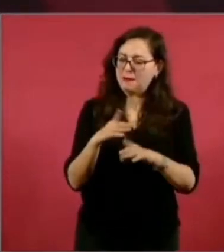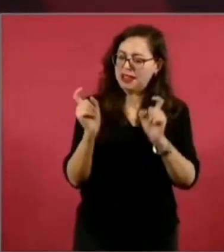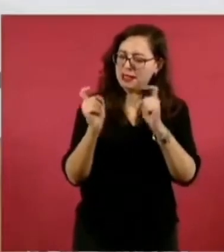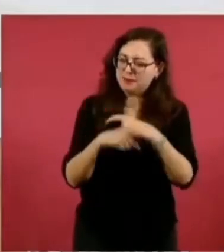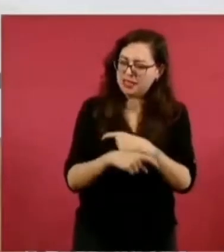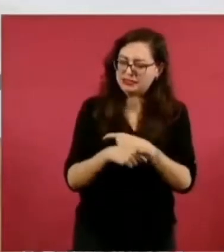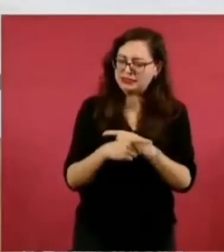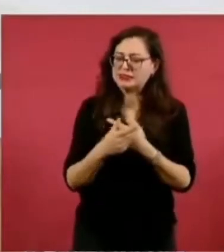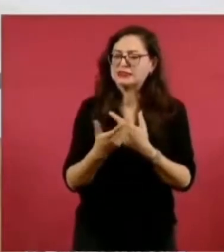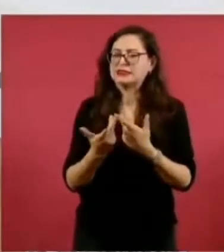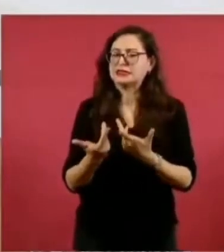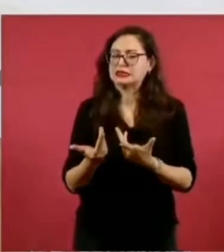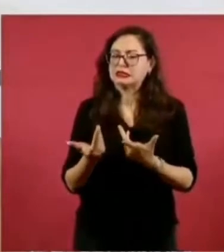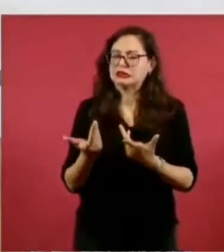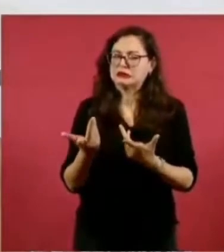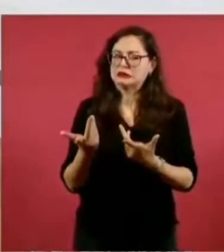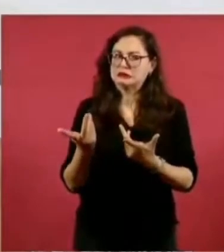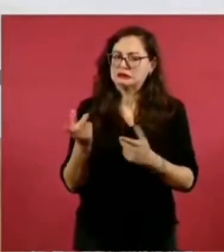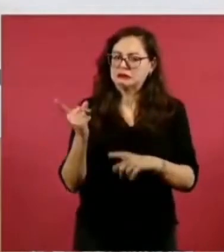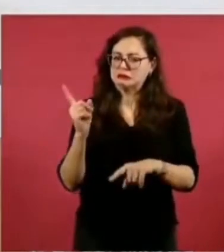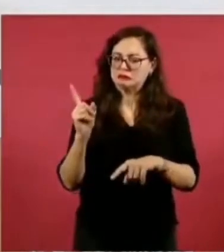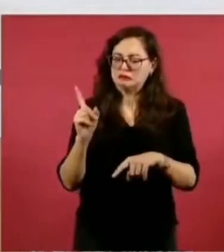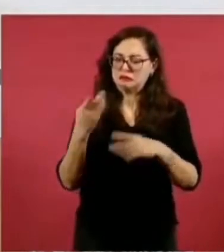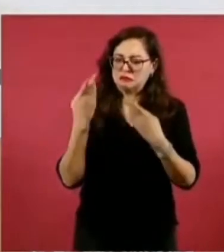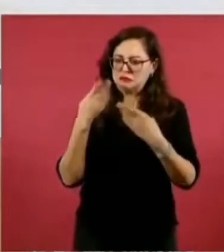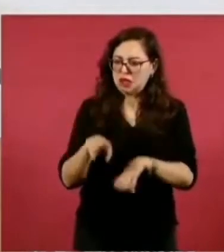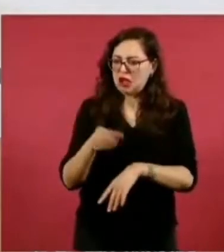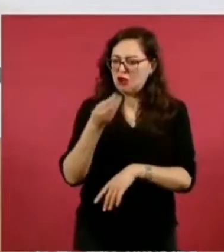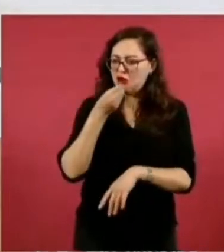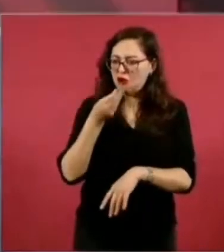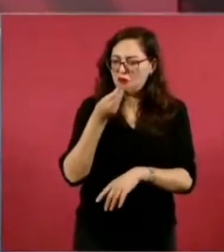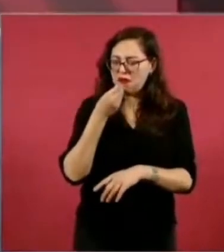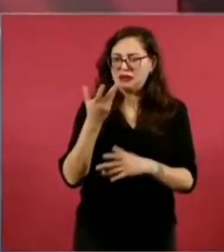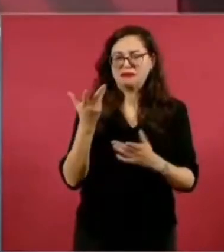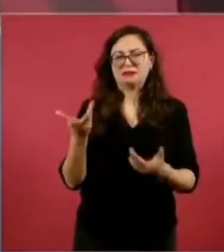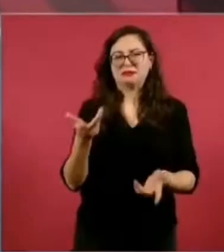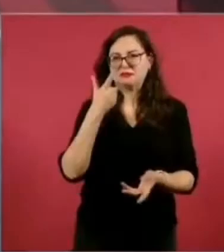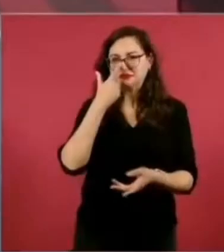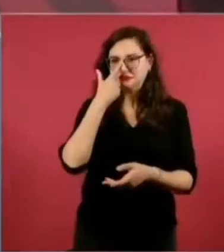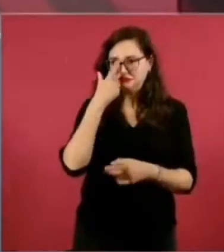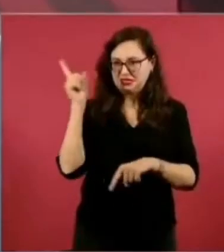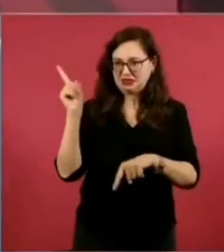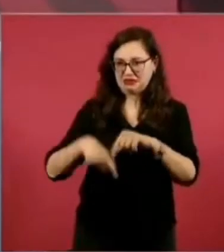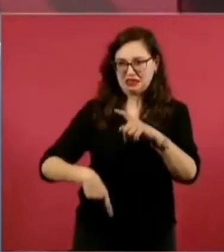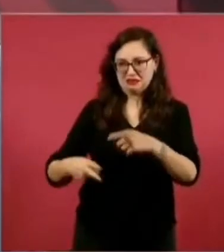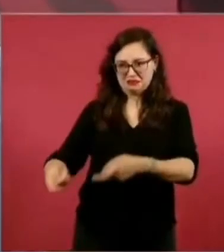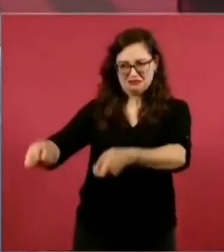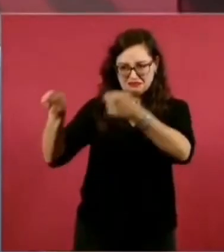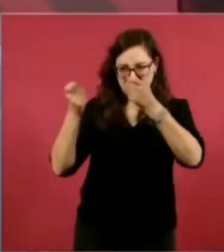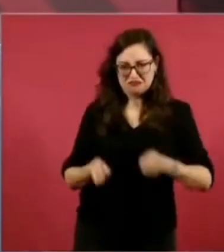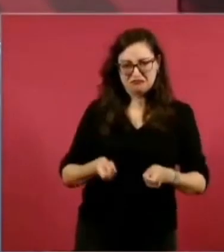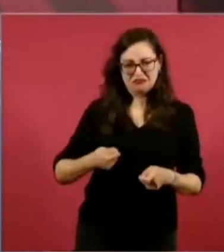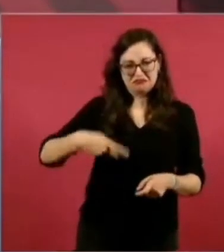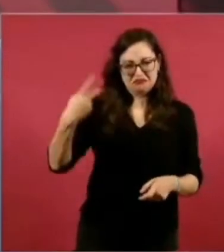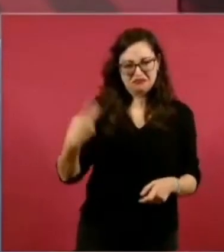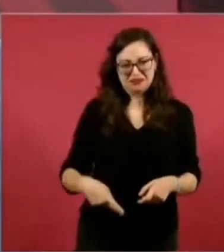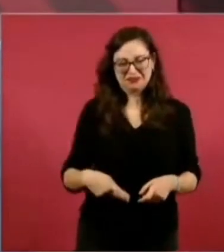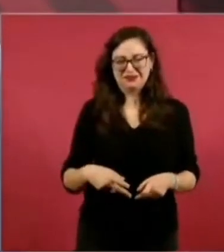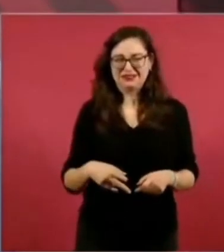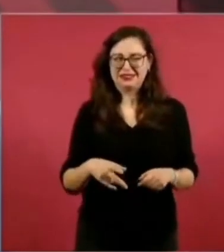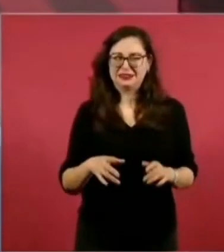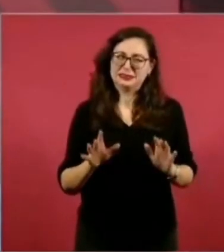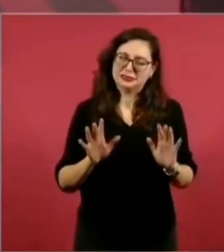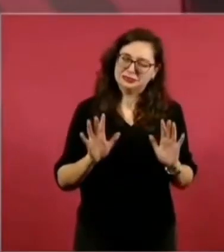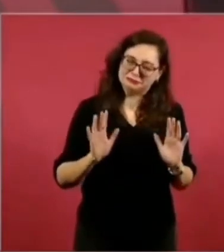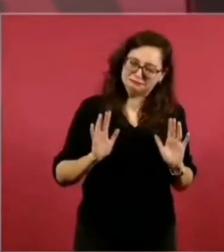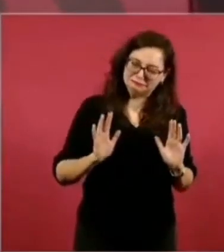Banamexo o Bancomer, porque se aventó fuerte, dice, sí, está un poco